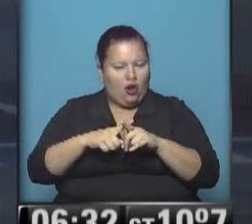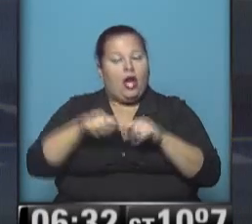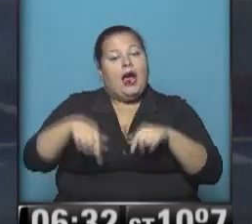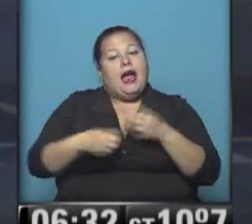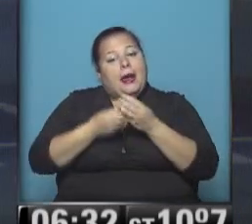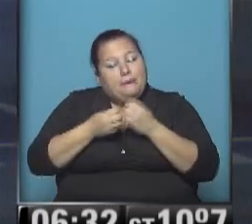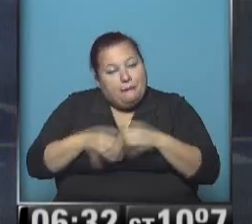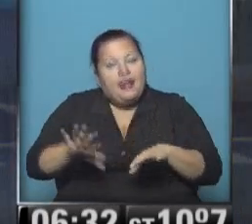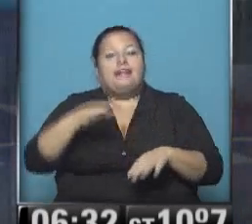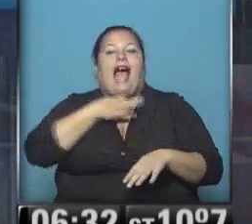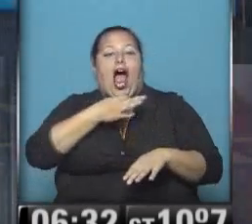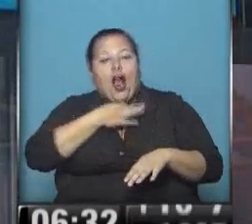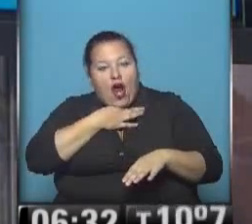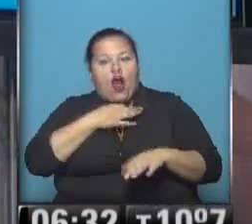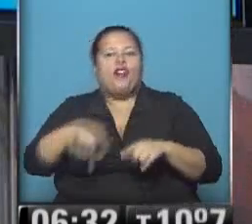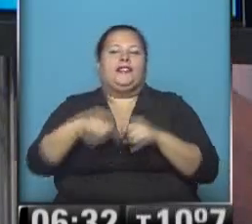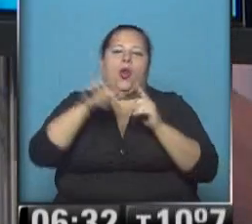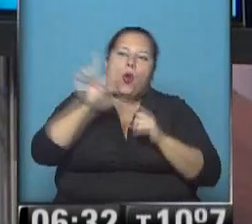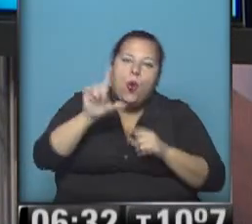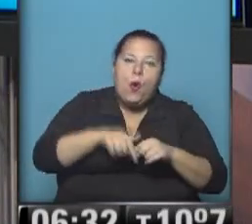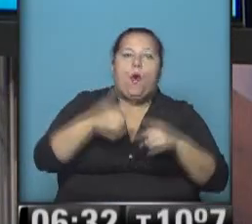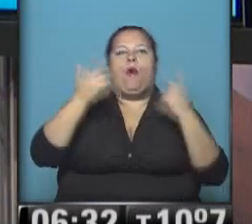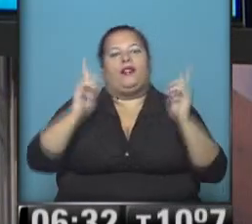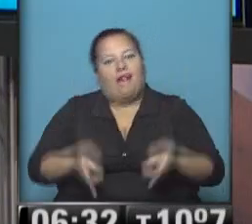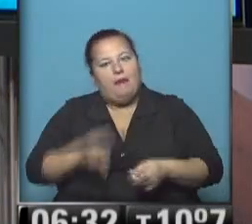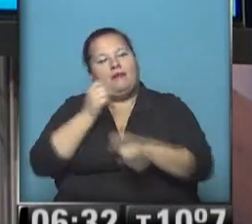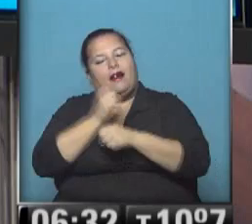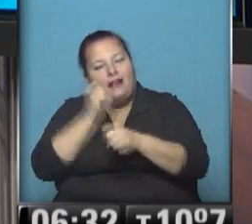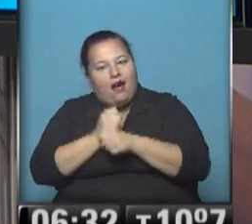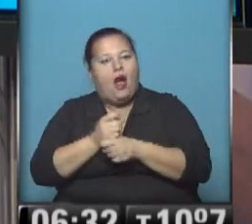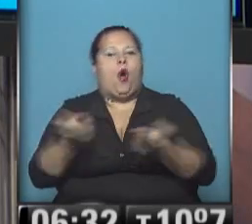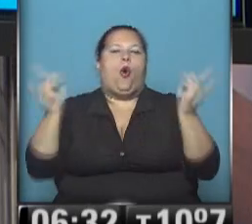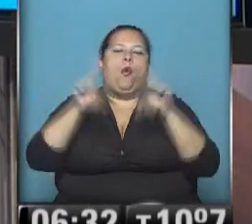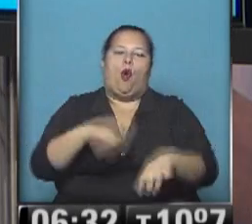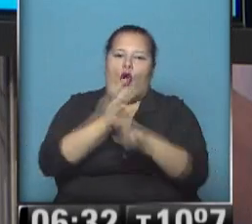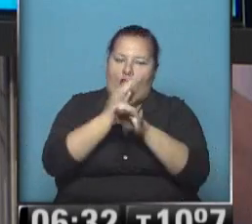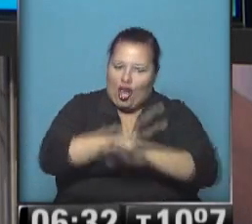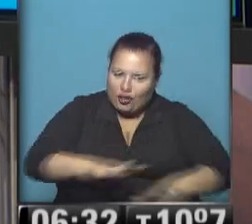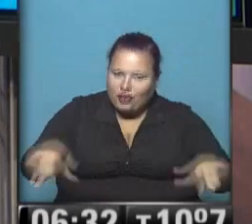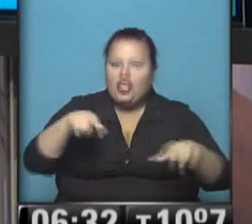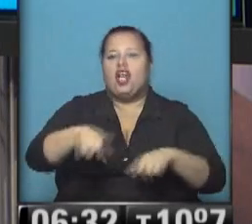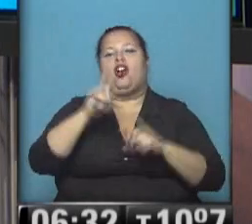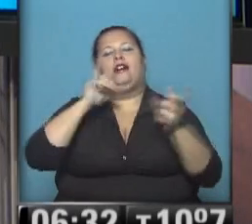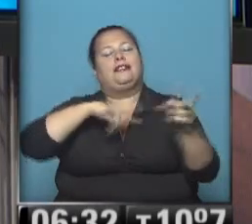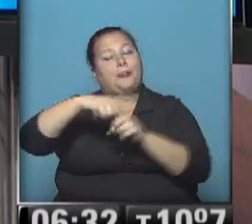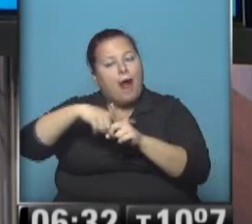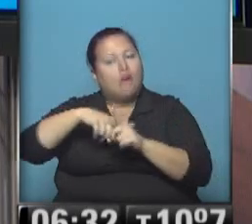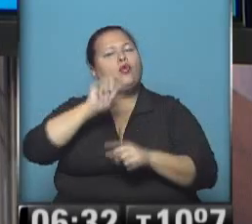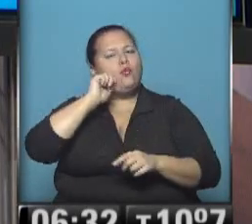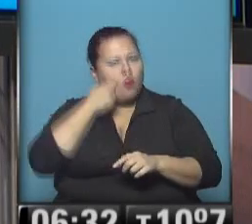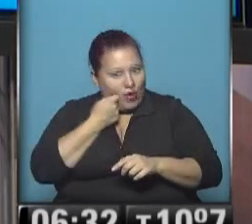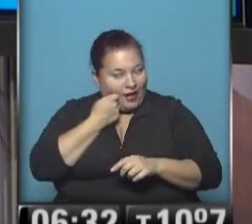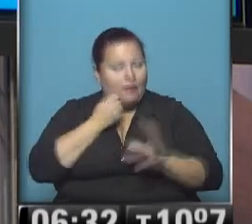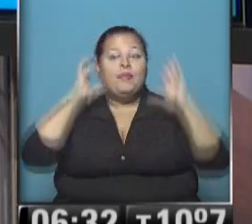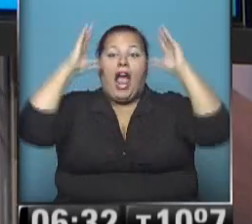comienzo de agosto, comienzo de semana también, laboral los chicos de vuelta al colegio, con temperaturas realmente muy agradables